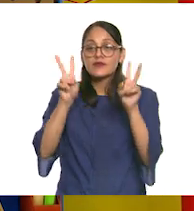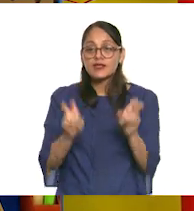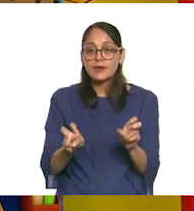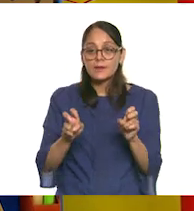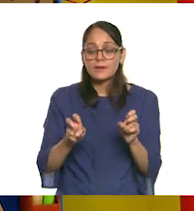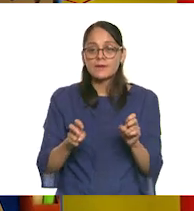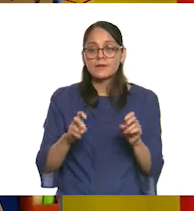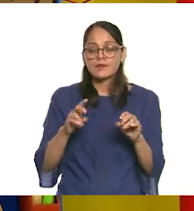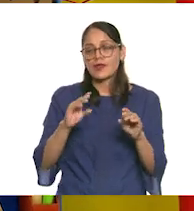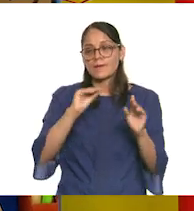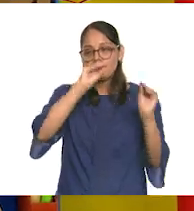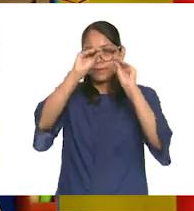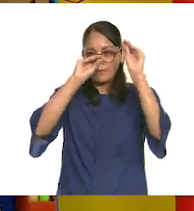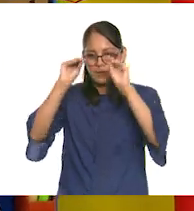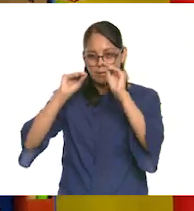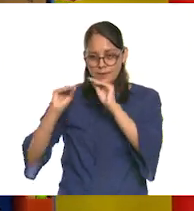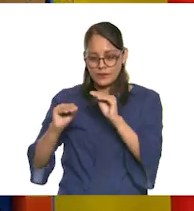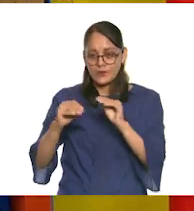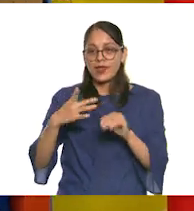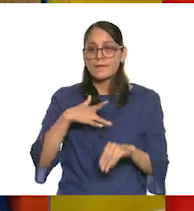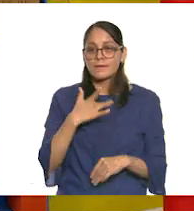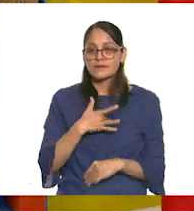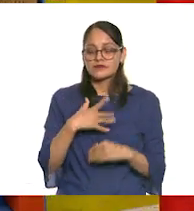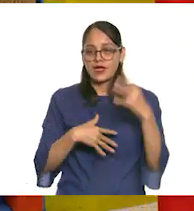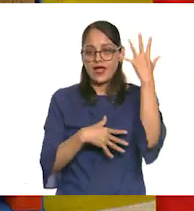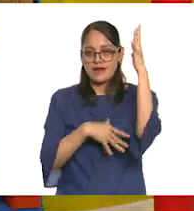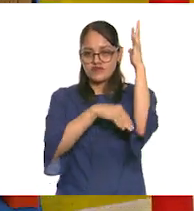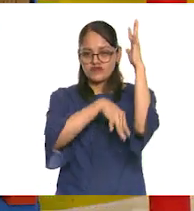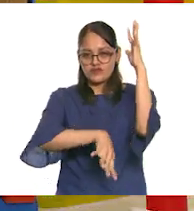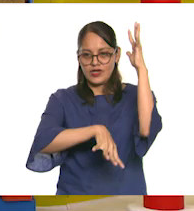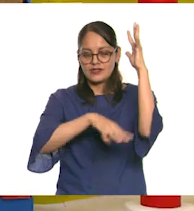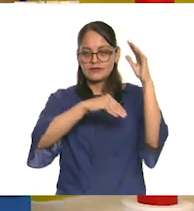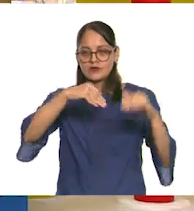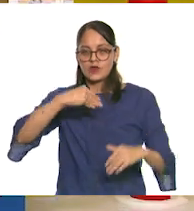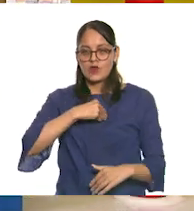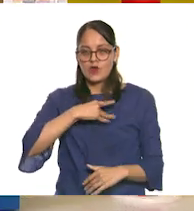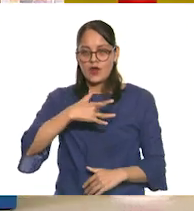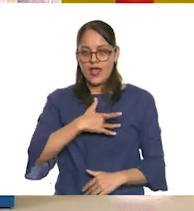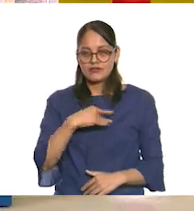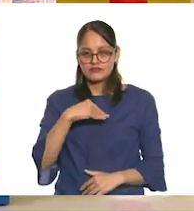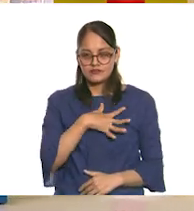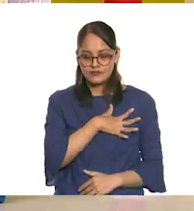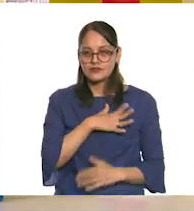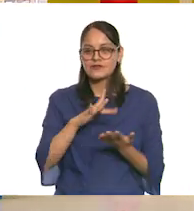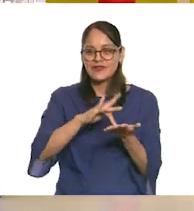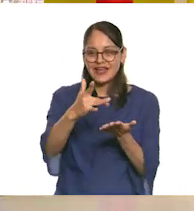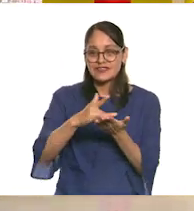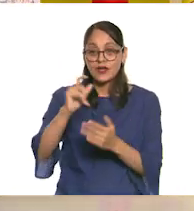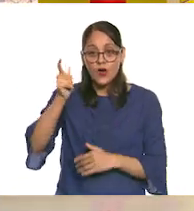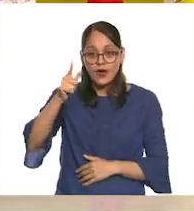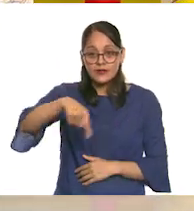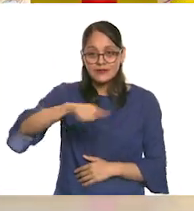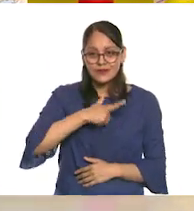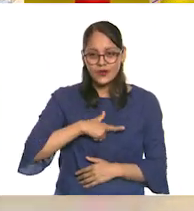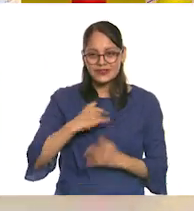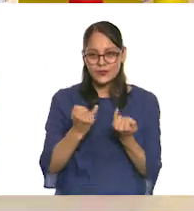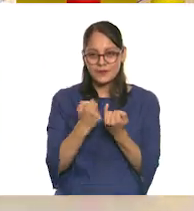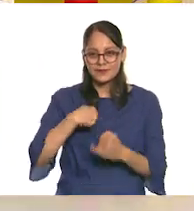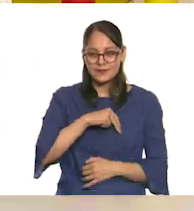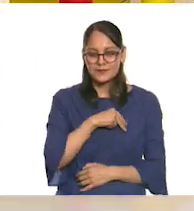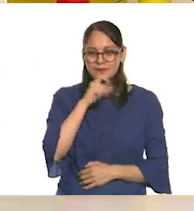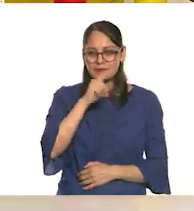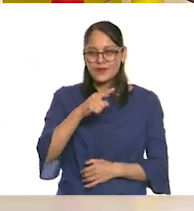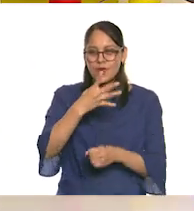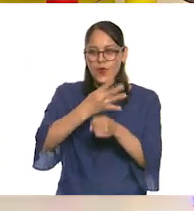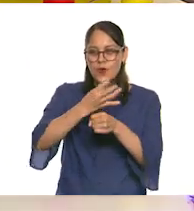instalación. Las raíces que se instalan en mi corazón. Esperemos que lo hayan disfrutado tanto como nosotros. Hasta aquí terminamos con cuarto